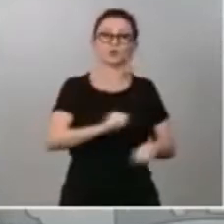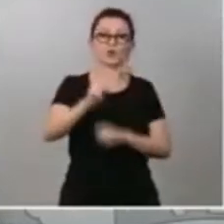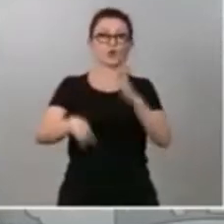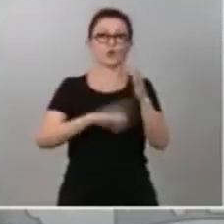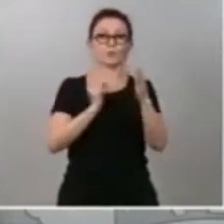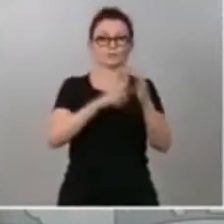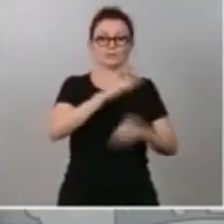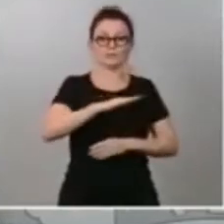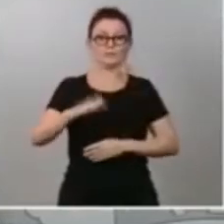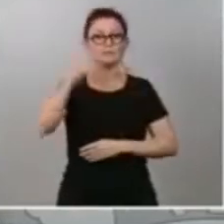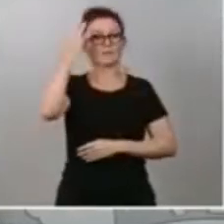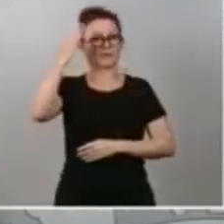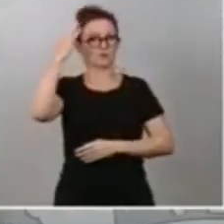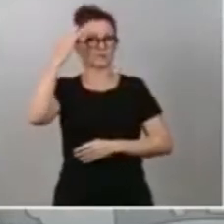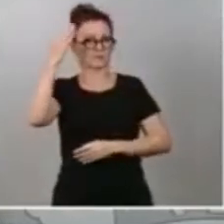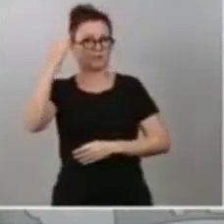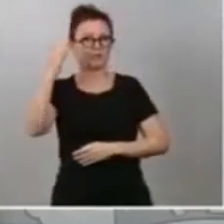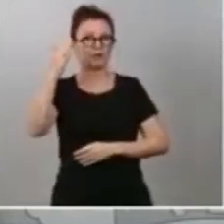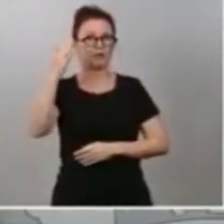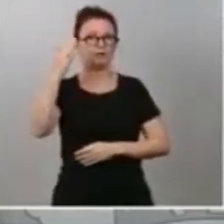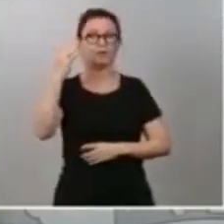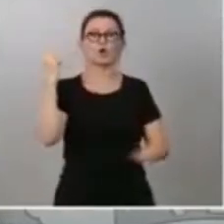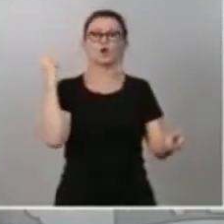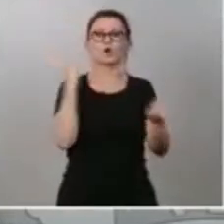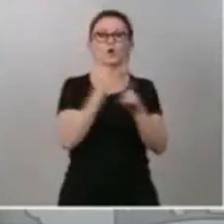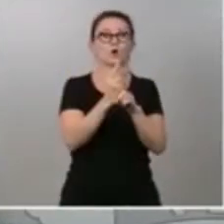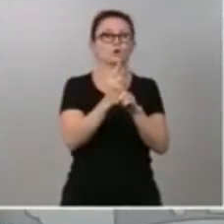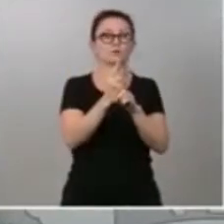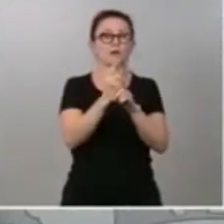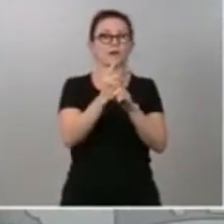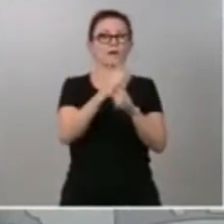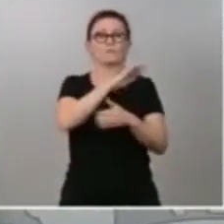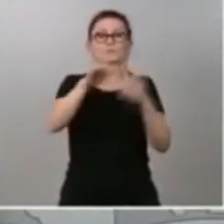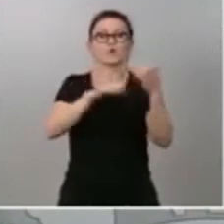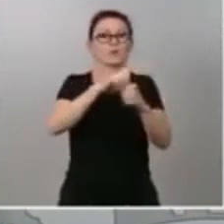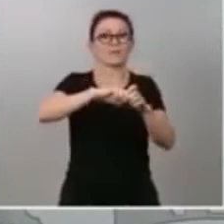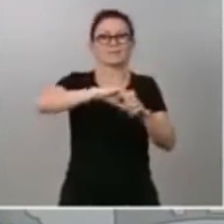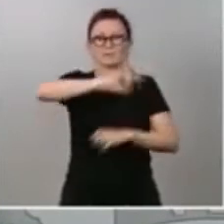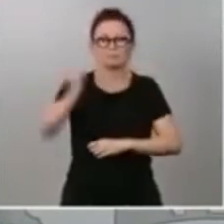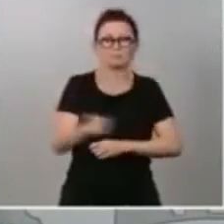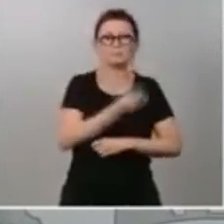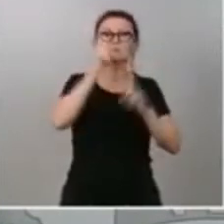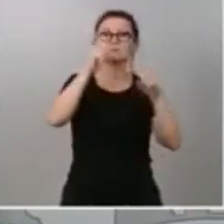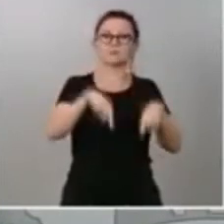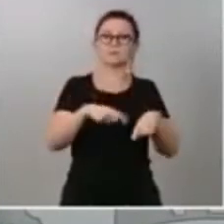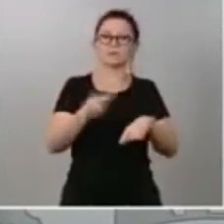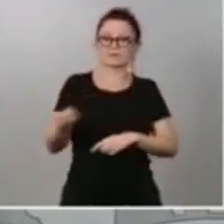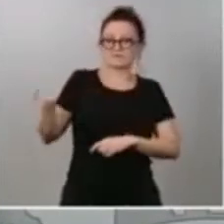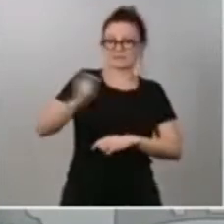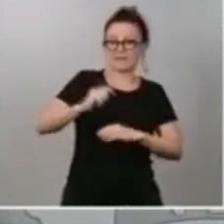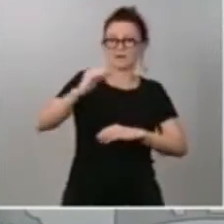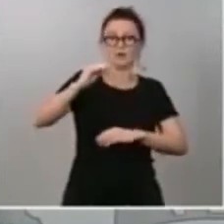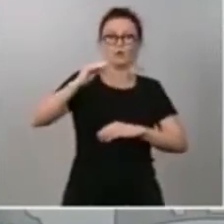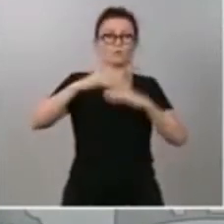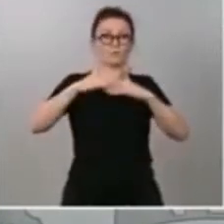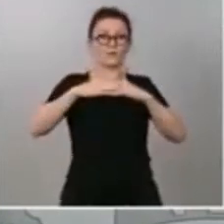frente a todo tipo de violencia, la subida del salario mínimo interprofesional en el marco del diálogo y el consenso social,